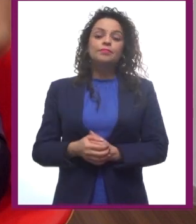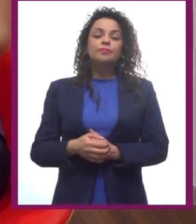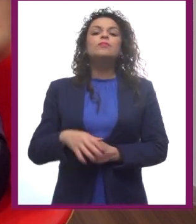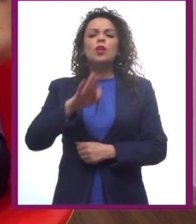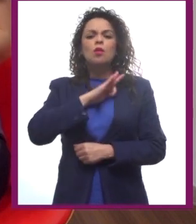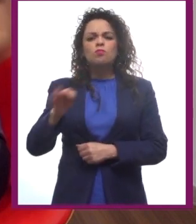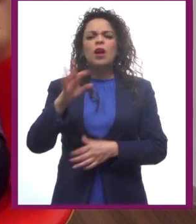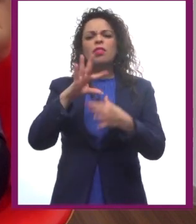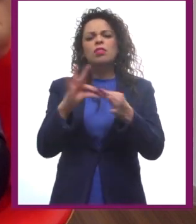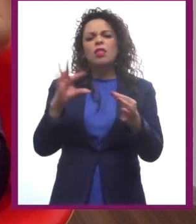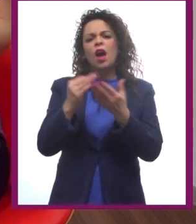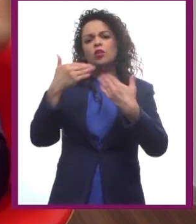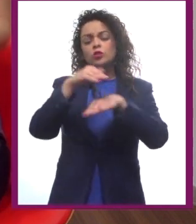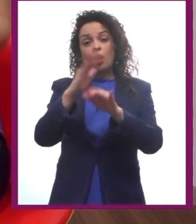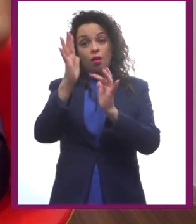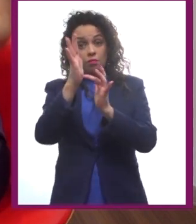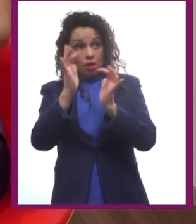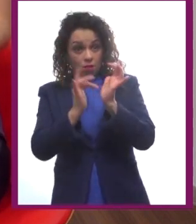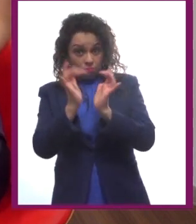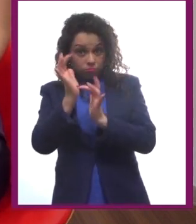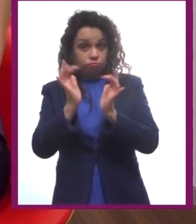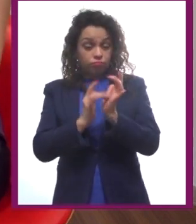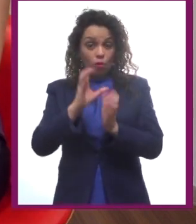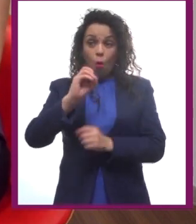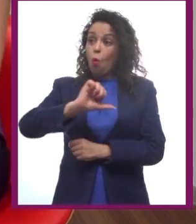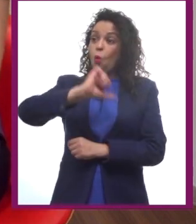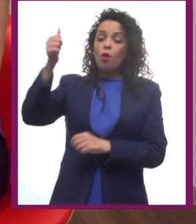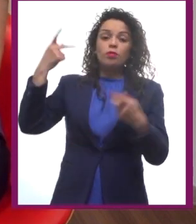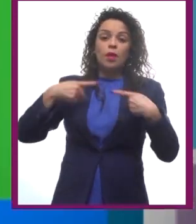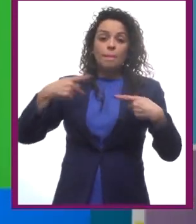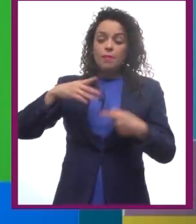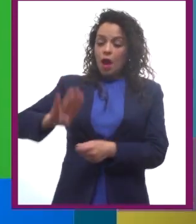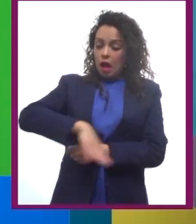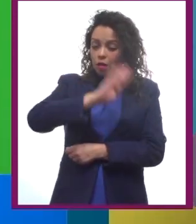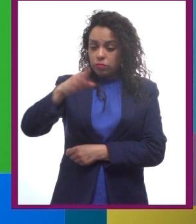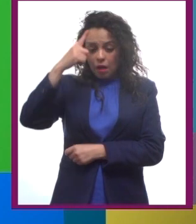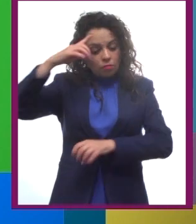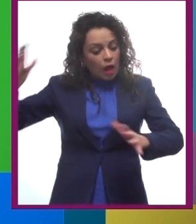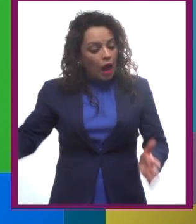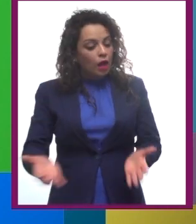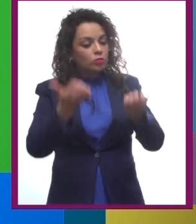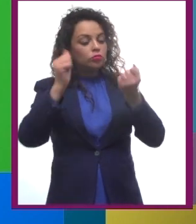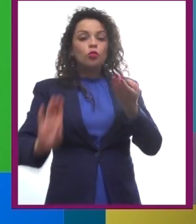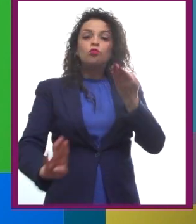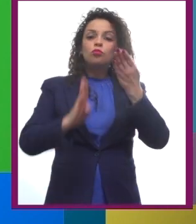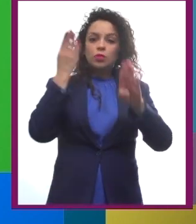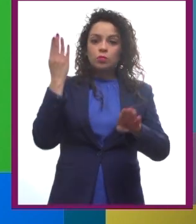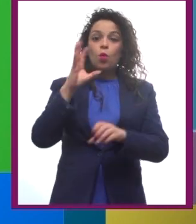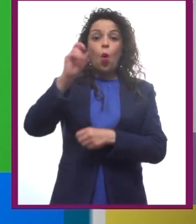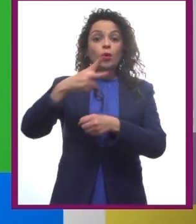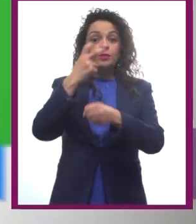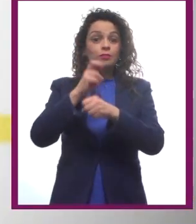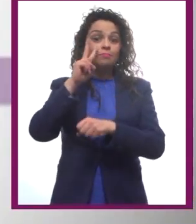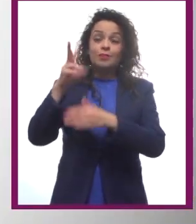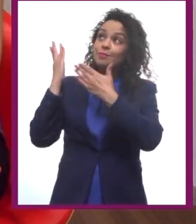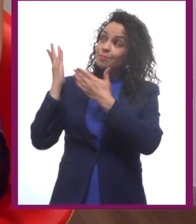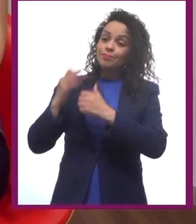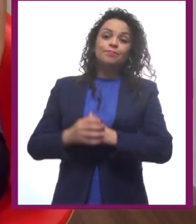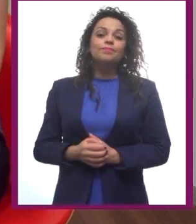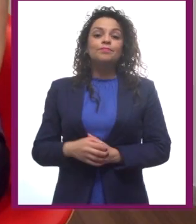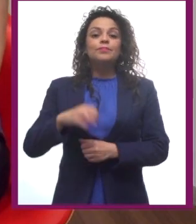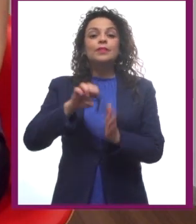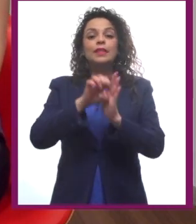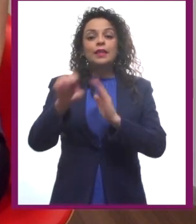Jesucristo o de muchas otras figuras heroicas que mueren para salvar al mundo. La segunda es la vuelta a casa, como la de la